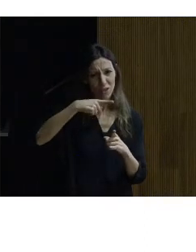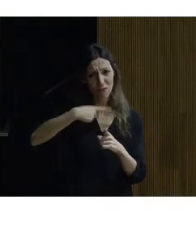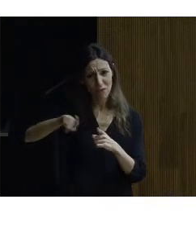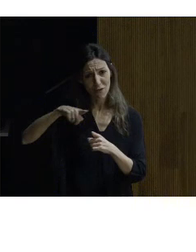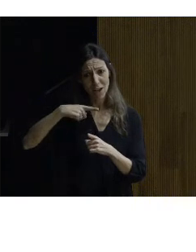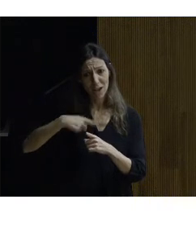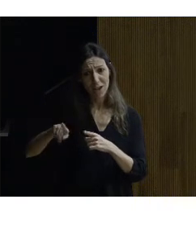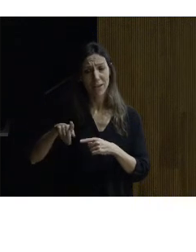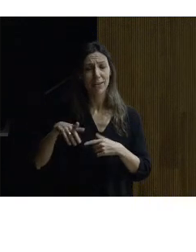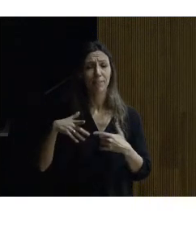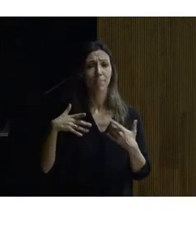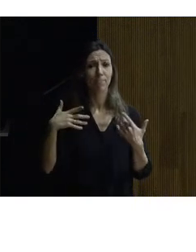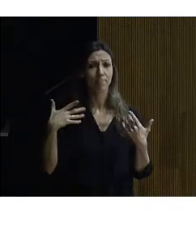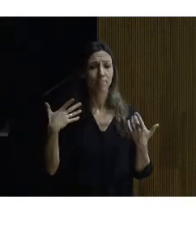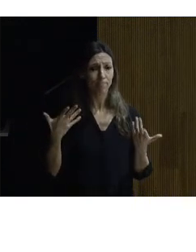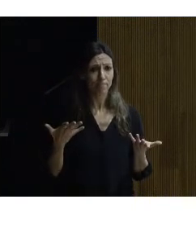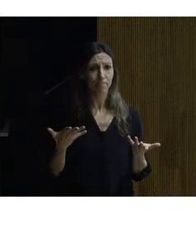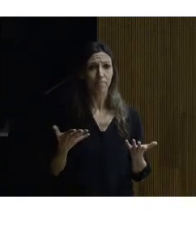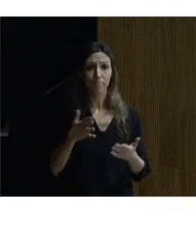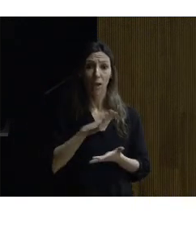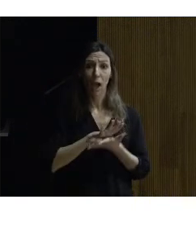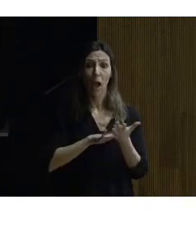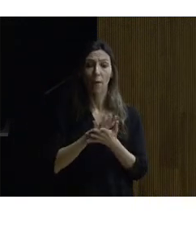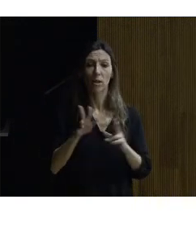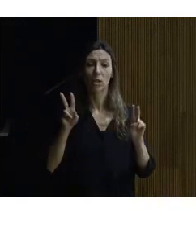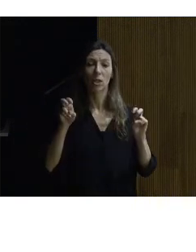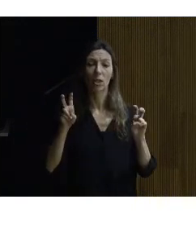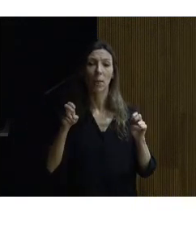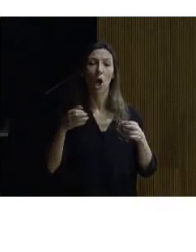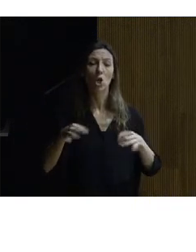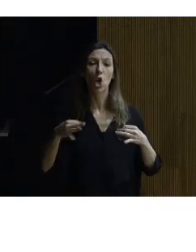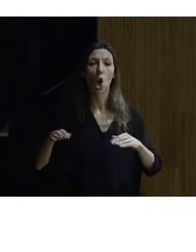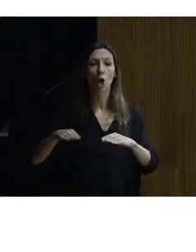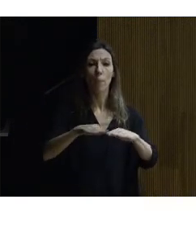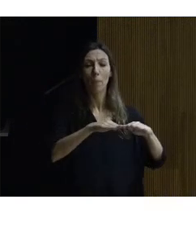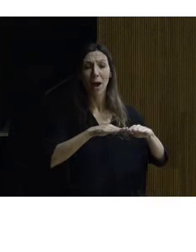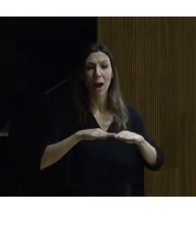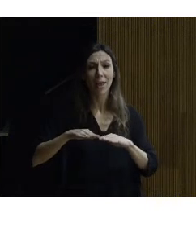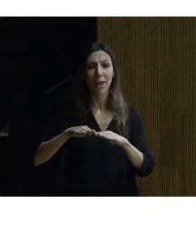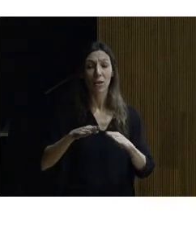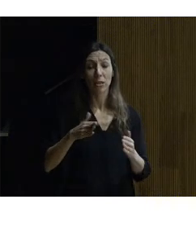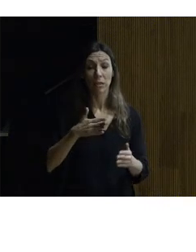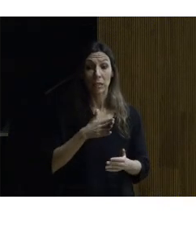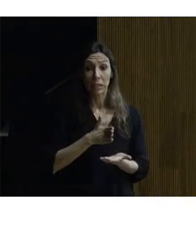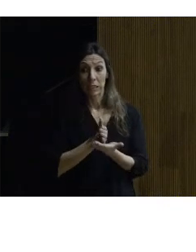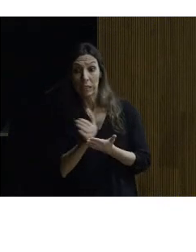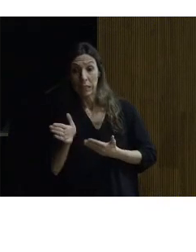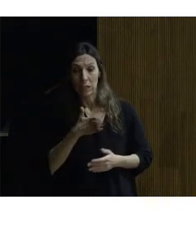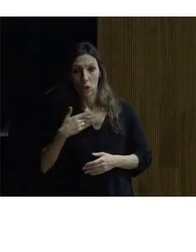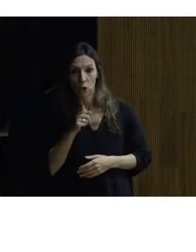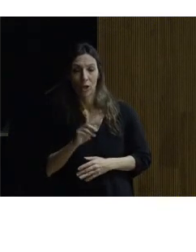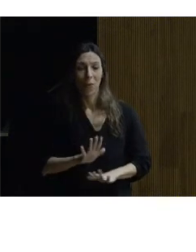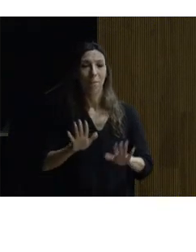distinto hay algunos elementos patrón estamos hablando de normalización no me puedo salir del contexto pero cada persona es un mundo